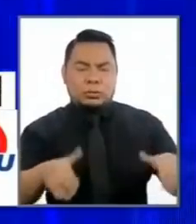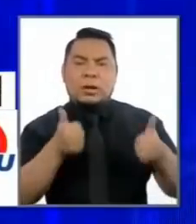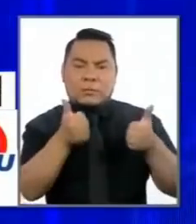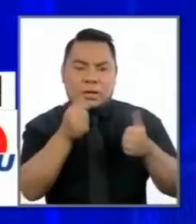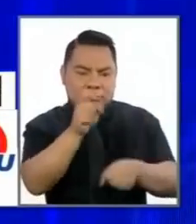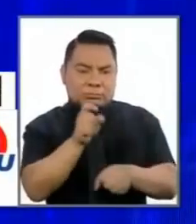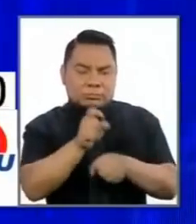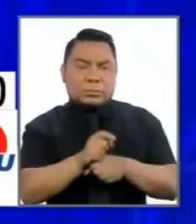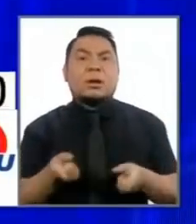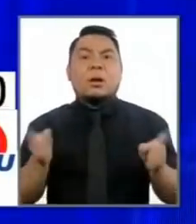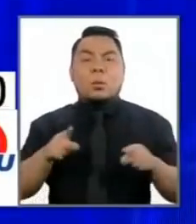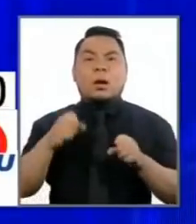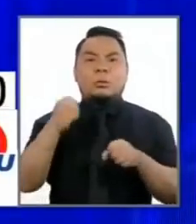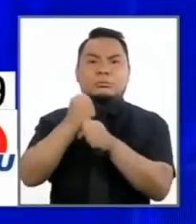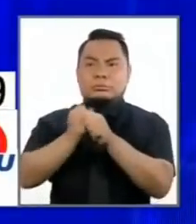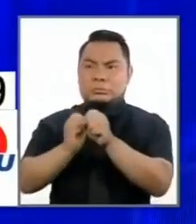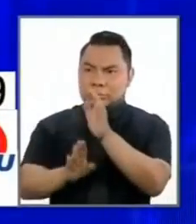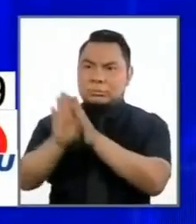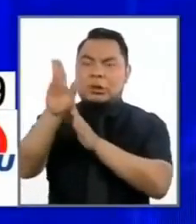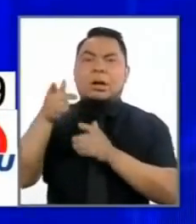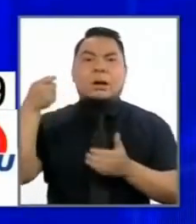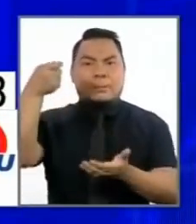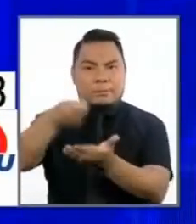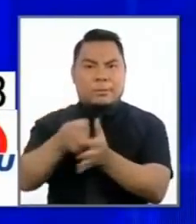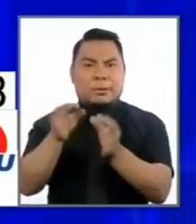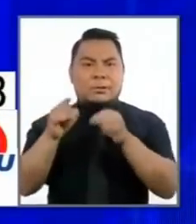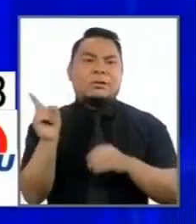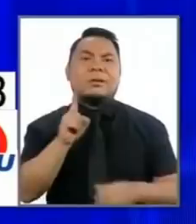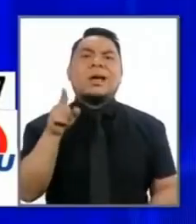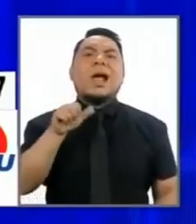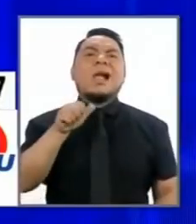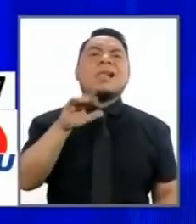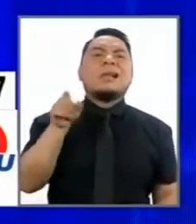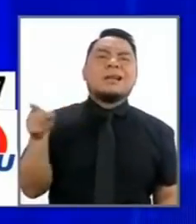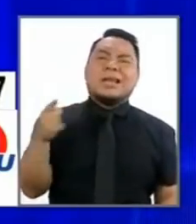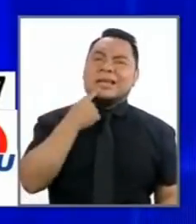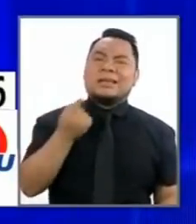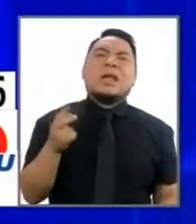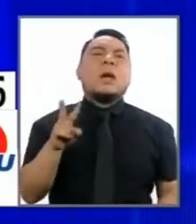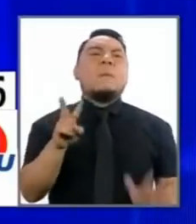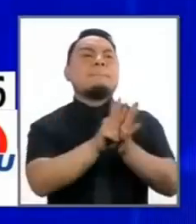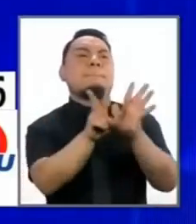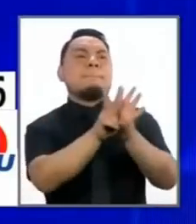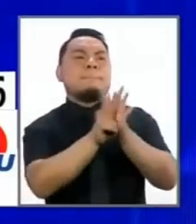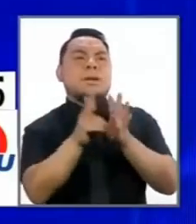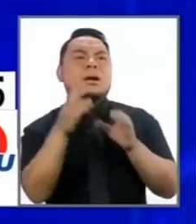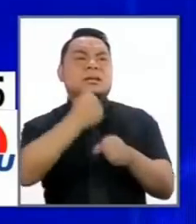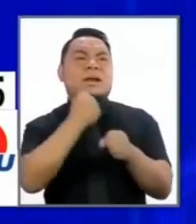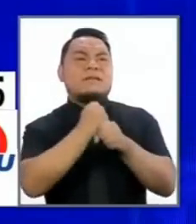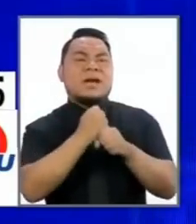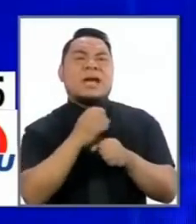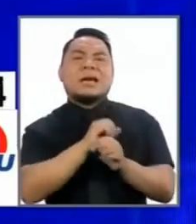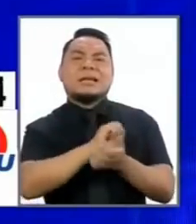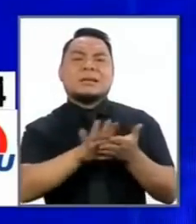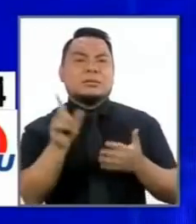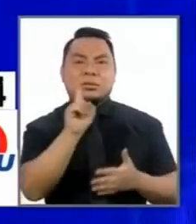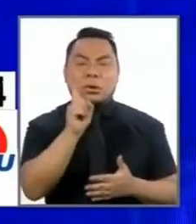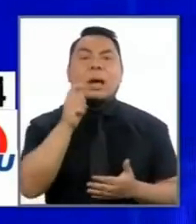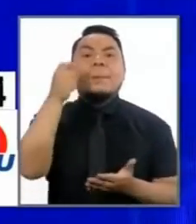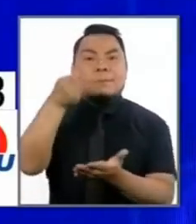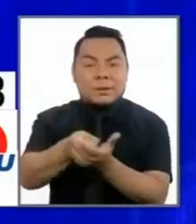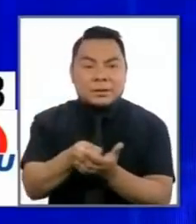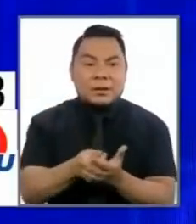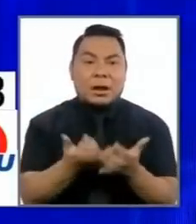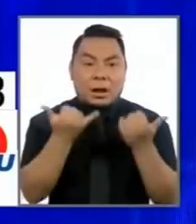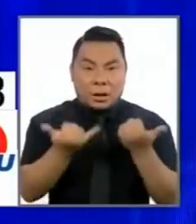cuando generemos empleo pleno y remunerado no como pretende López Aliaga que sean voluntarios que trabajen gratis no remunerado